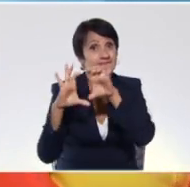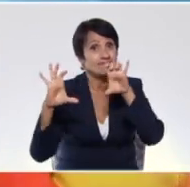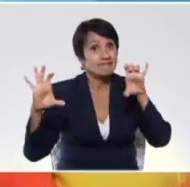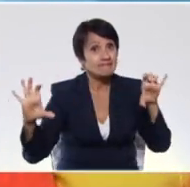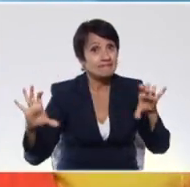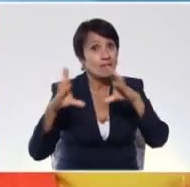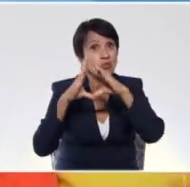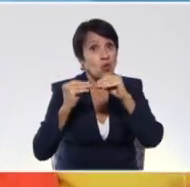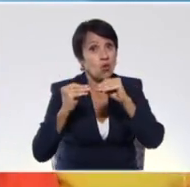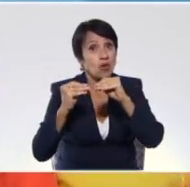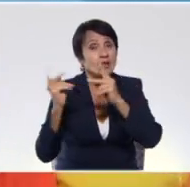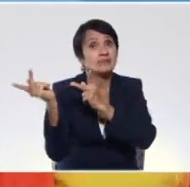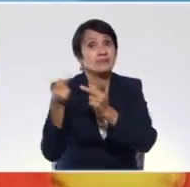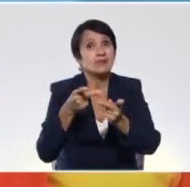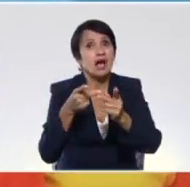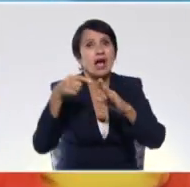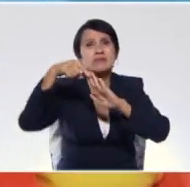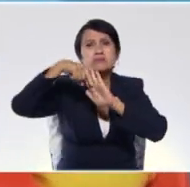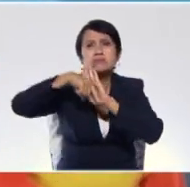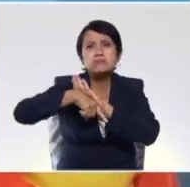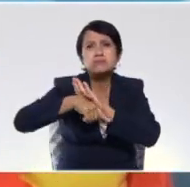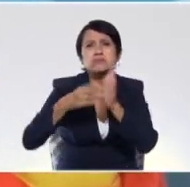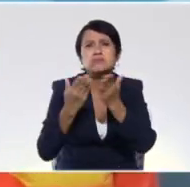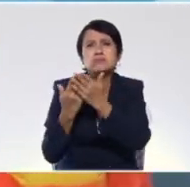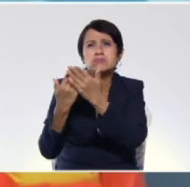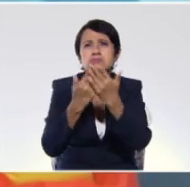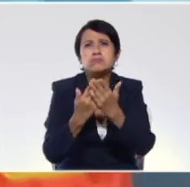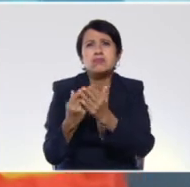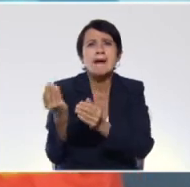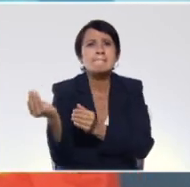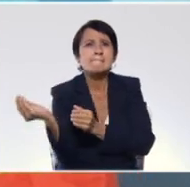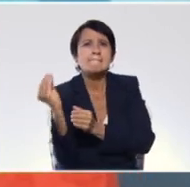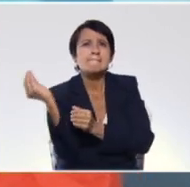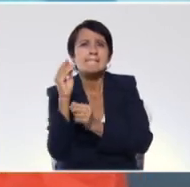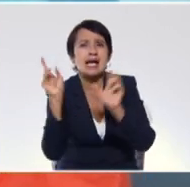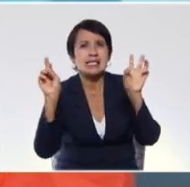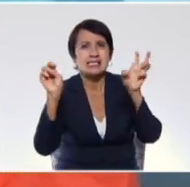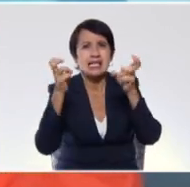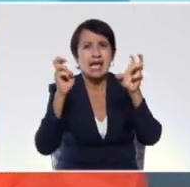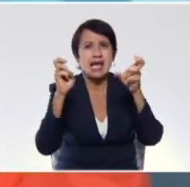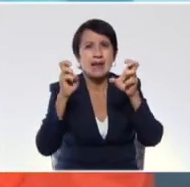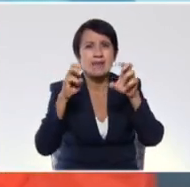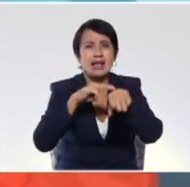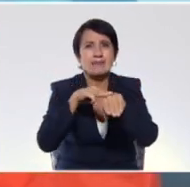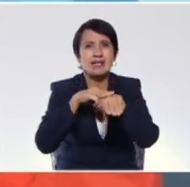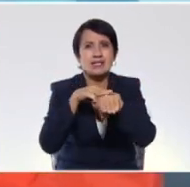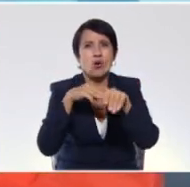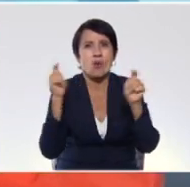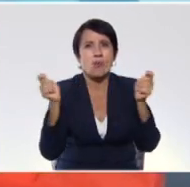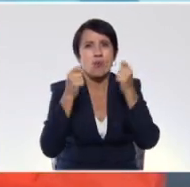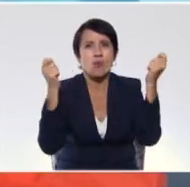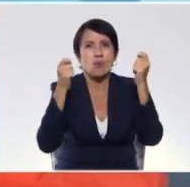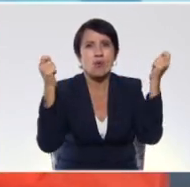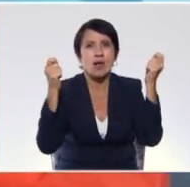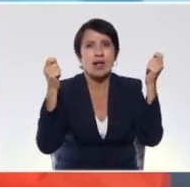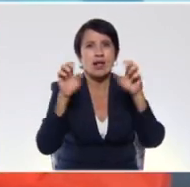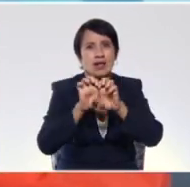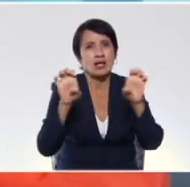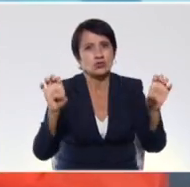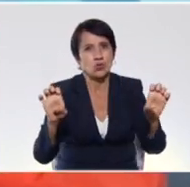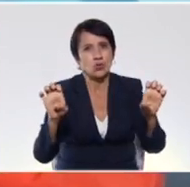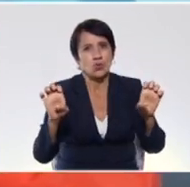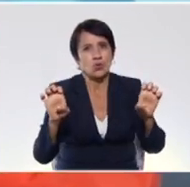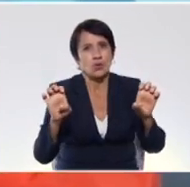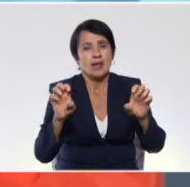Pero también te invitamos a profundizar aún más con nuestros contenidos en la página web del Ministerio del Poder Popular para la